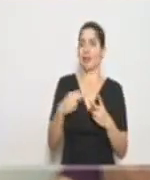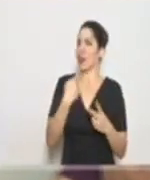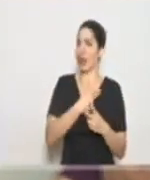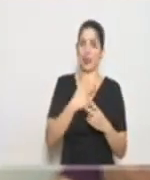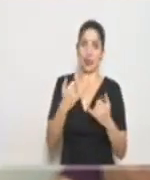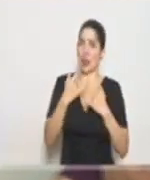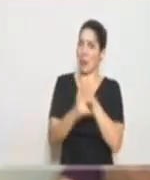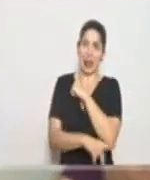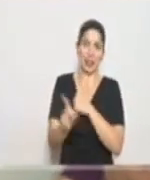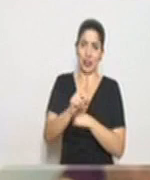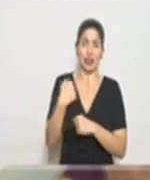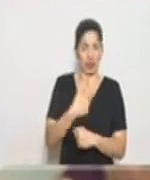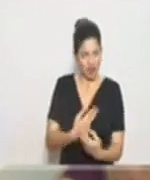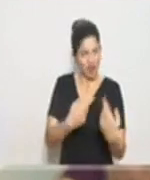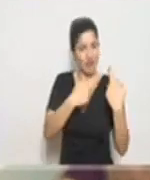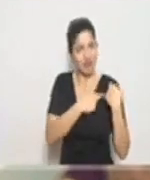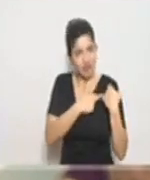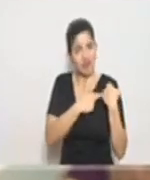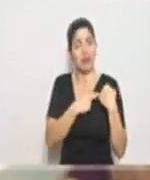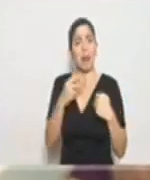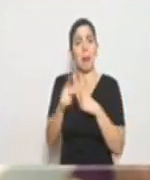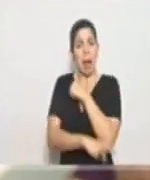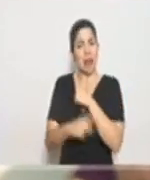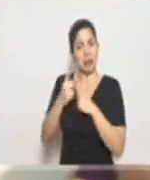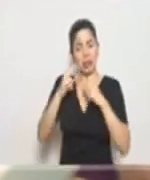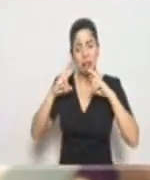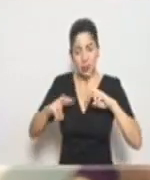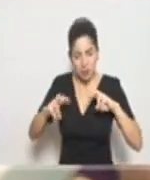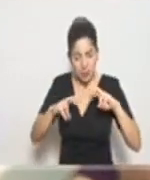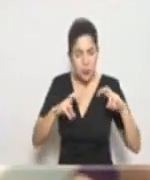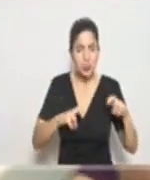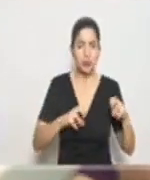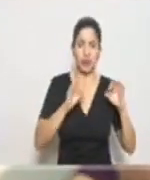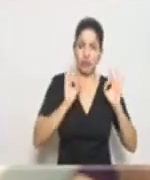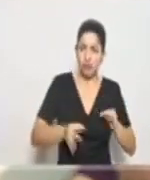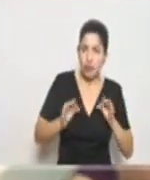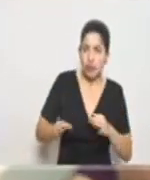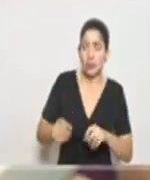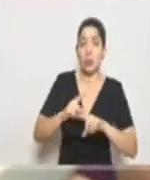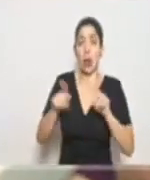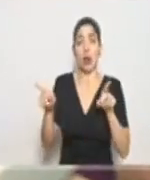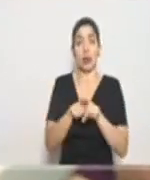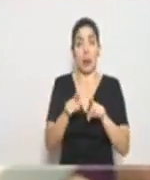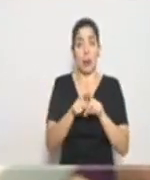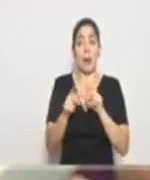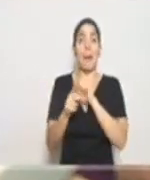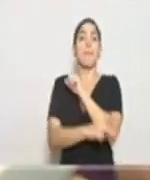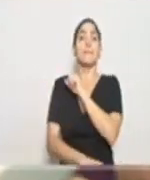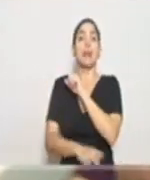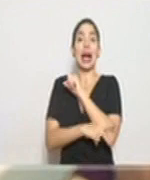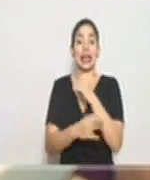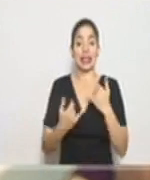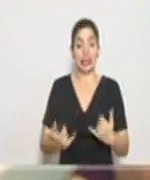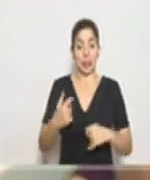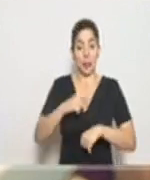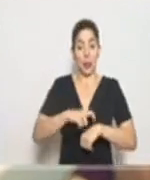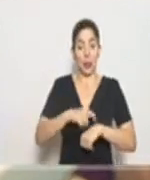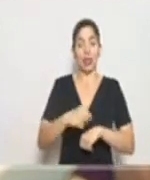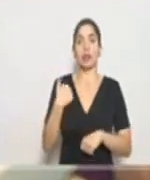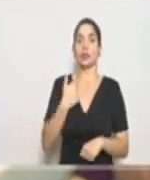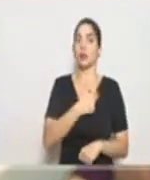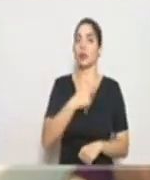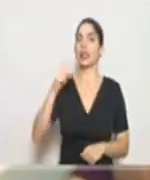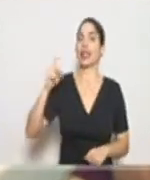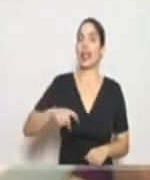ese país, somos un país responsable, un país que analiza, un país que toma las decisiones, pero también un país que en este momento necesitamos